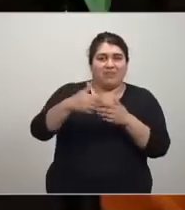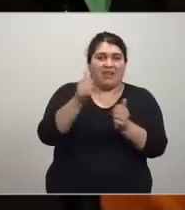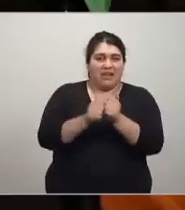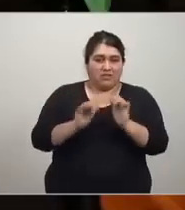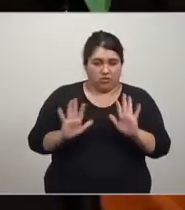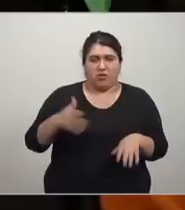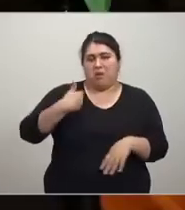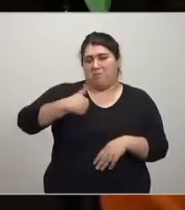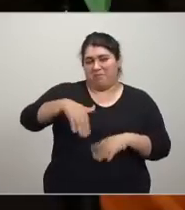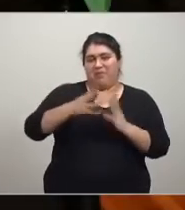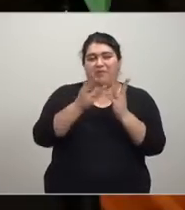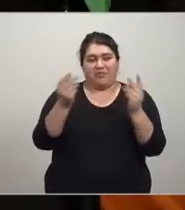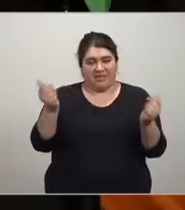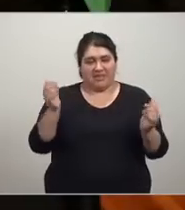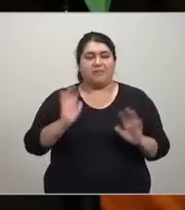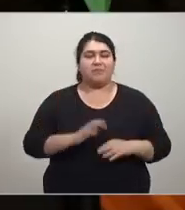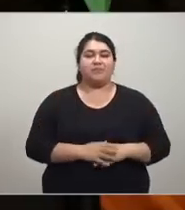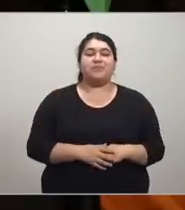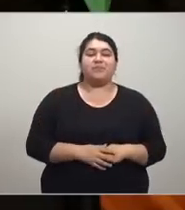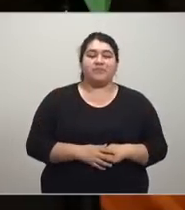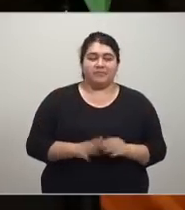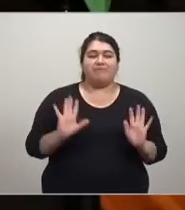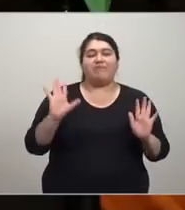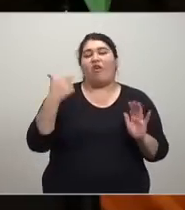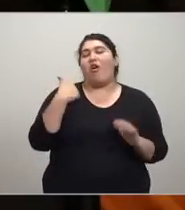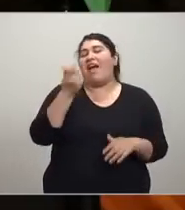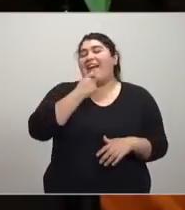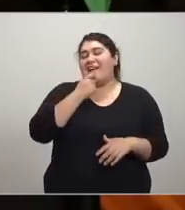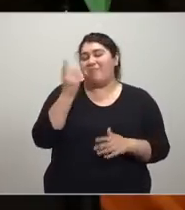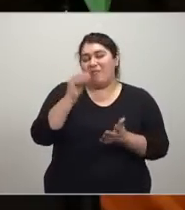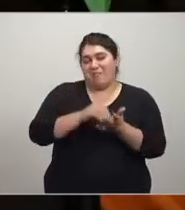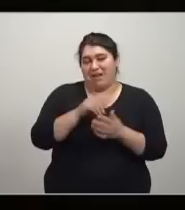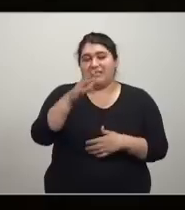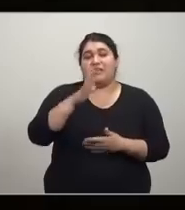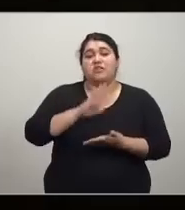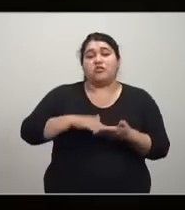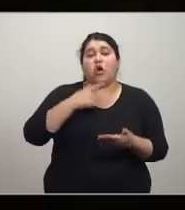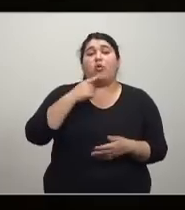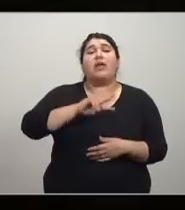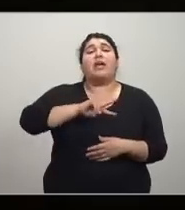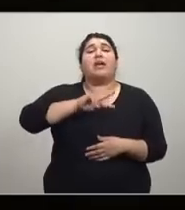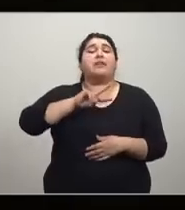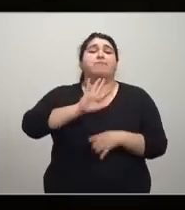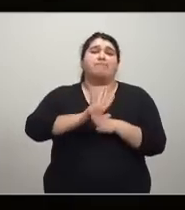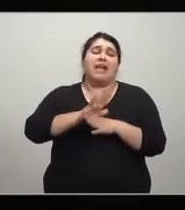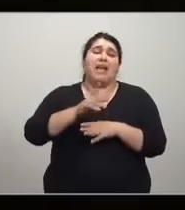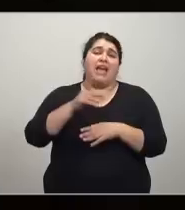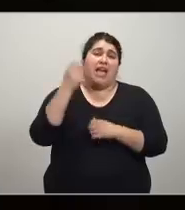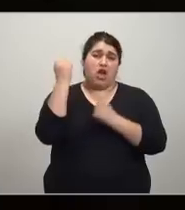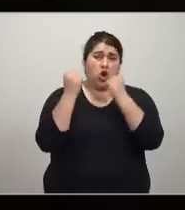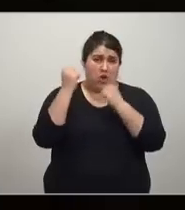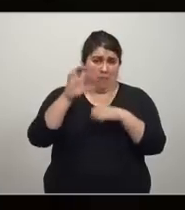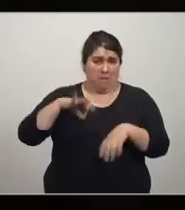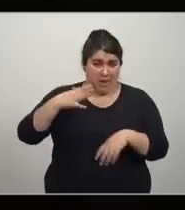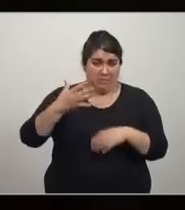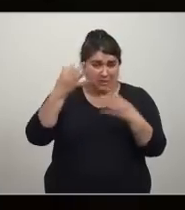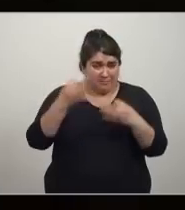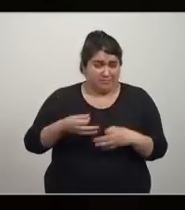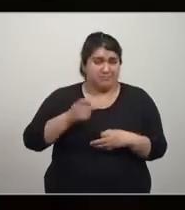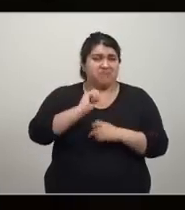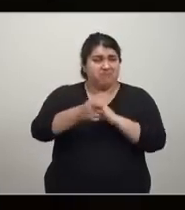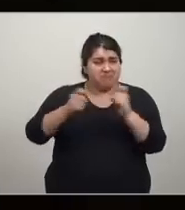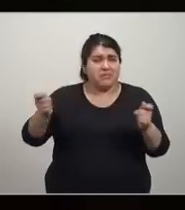para finalizar otra anécdota pocos conocen que el Nobel de Economía en realidad no es un premio Nobel los verdaderos premios se